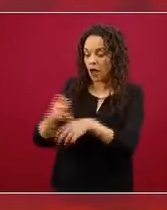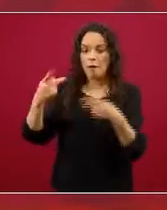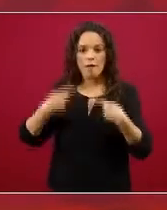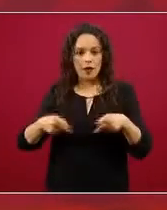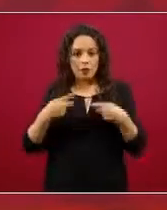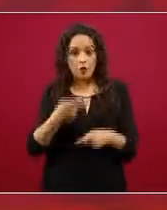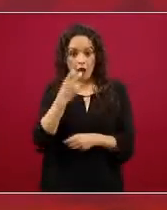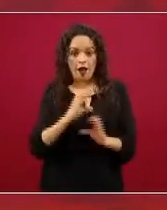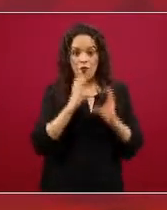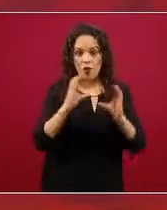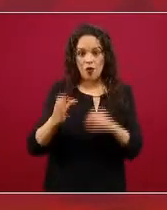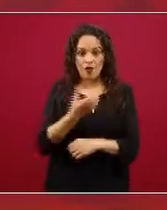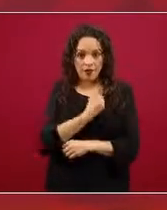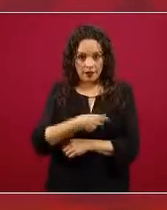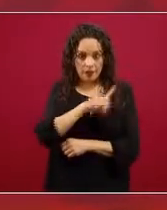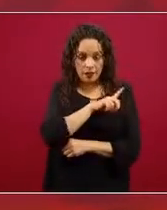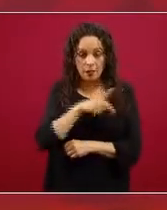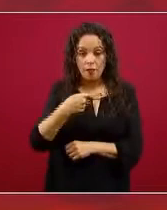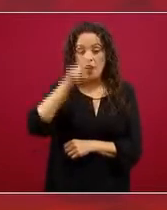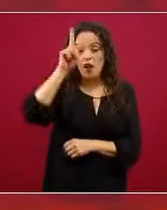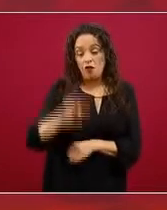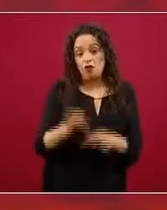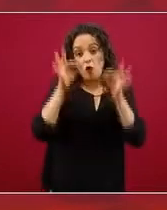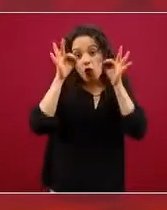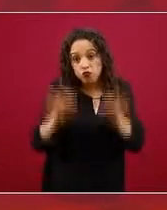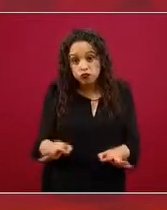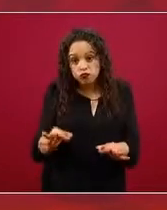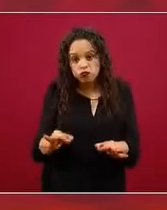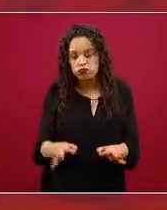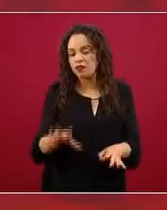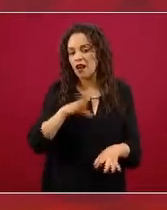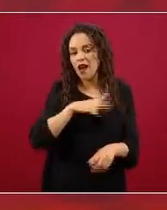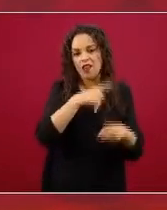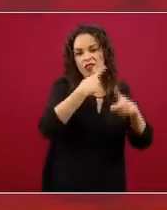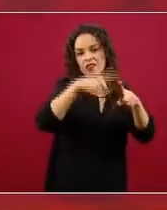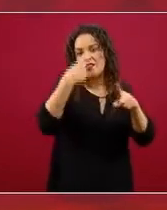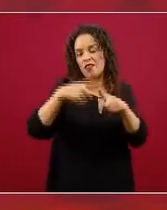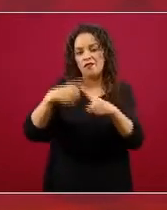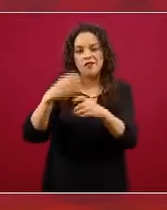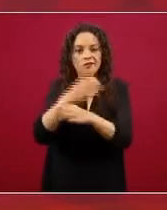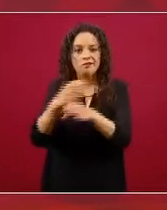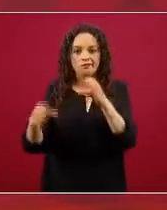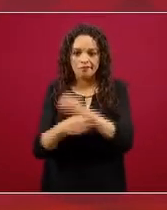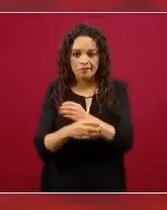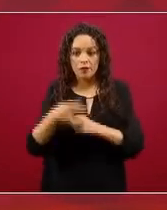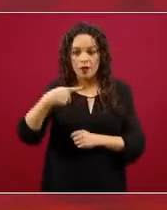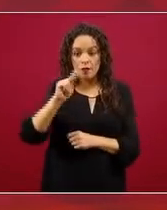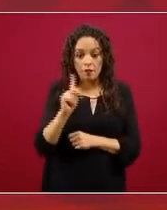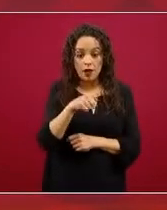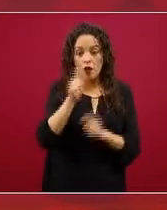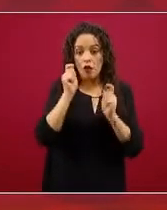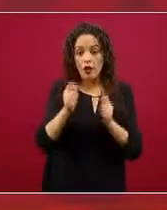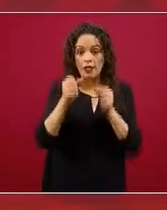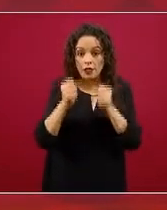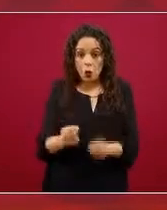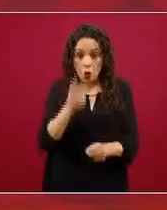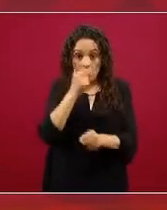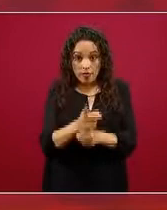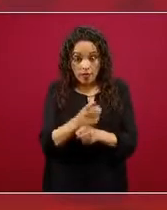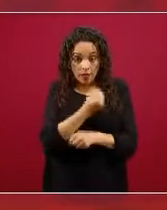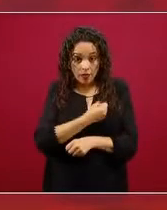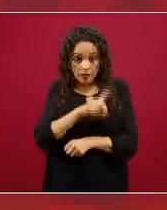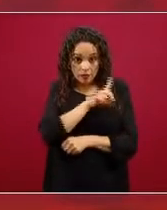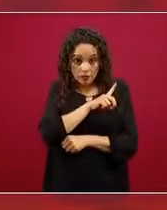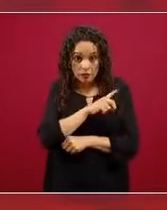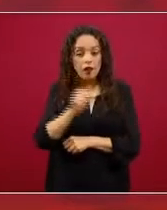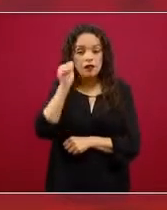pero obviamente existen múltiples realidades de las personas y deben interpretarse las medidas de seguridad sanitaria siempre